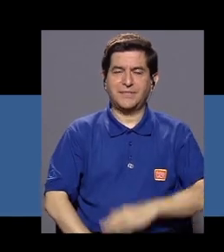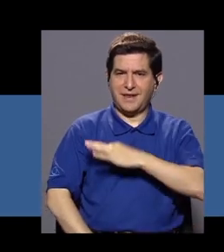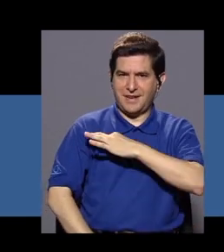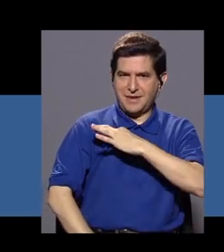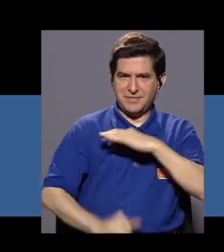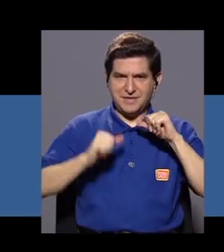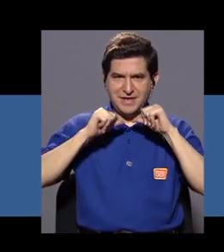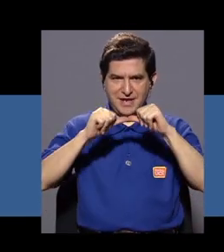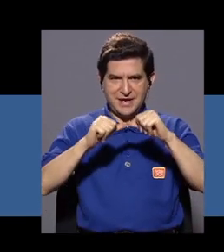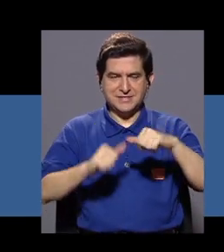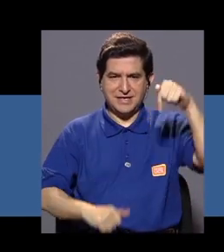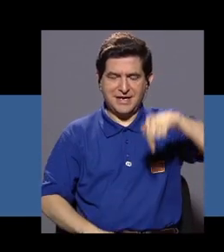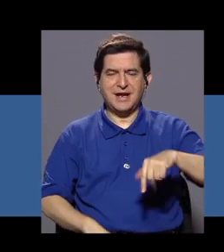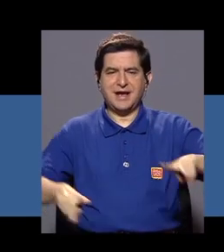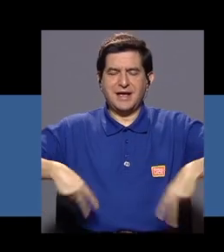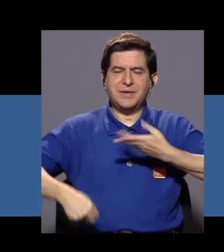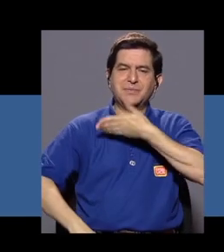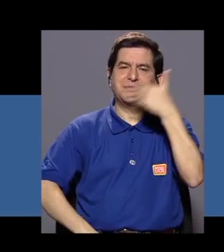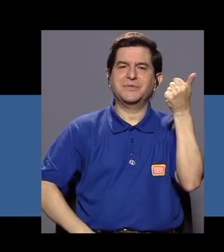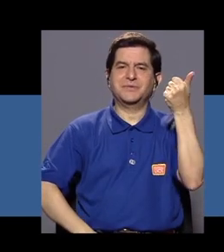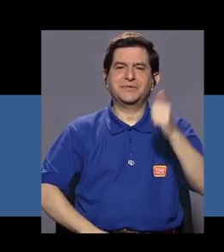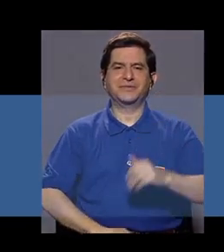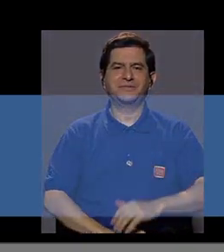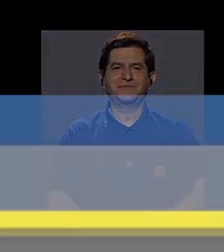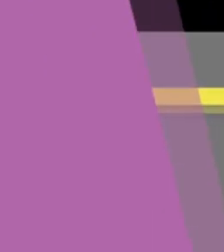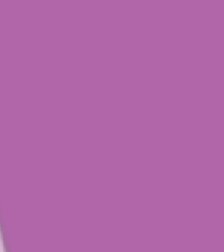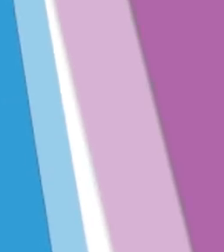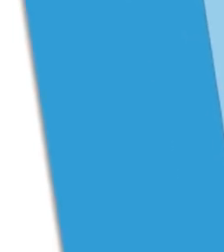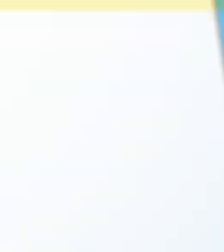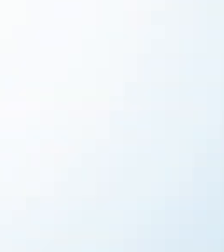Le invitamos a que continúe con más de Vivir Mejor.